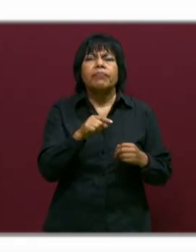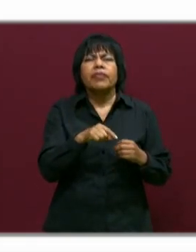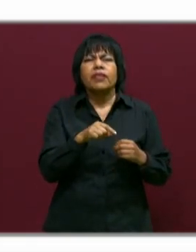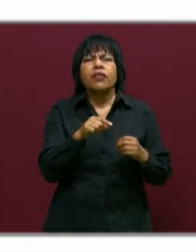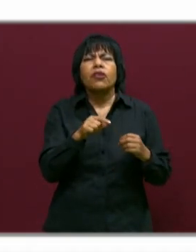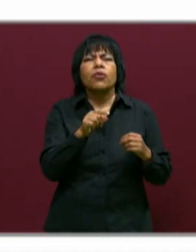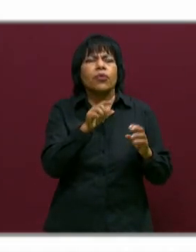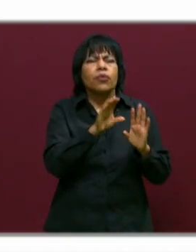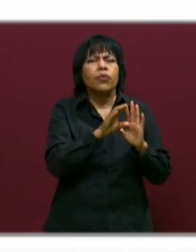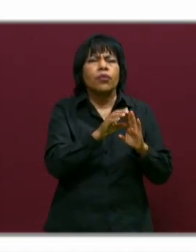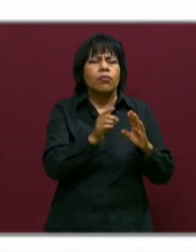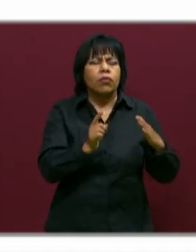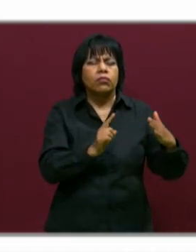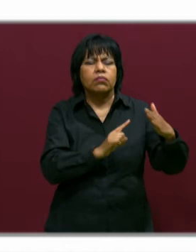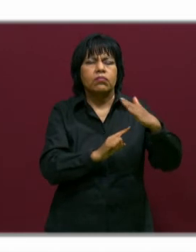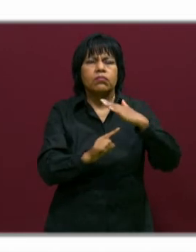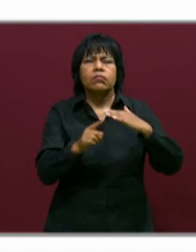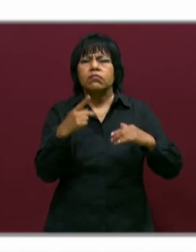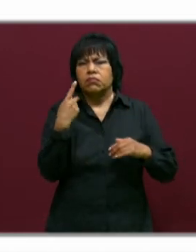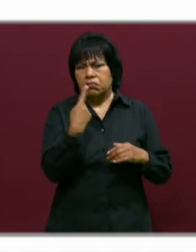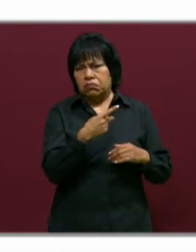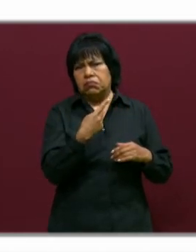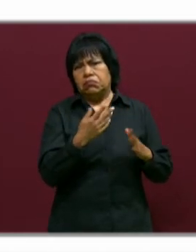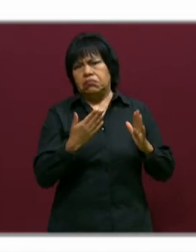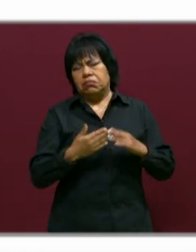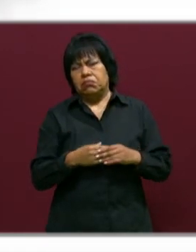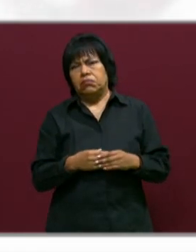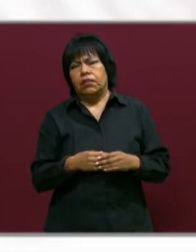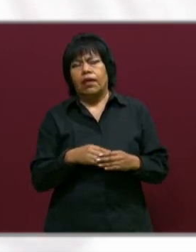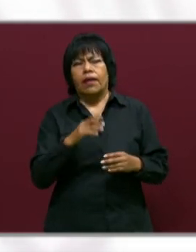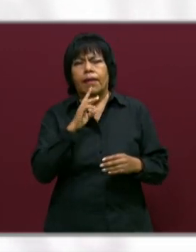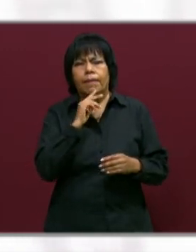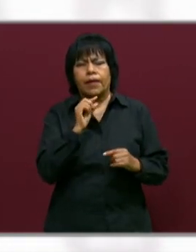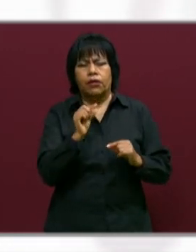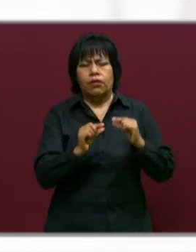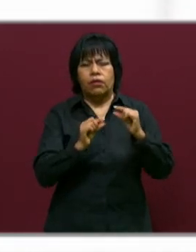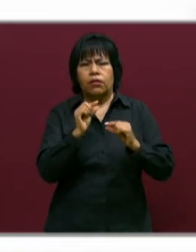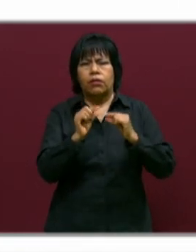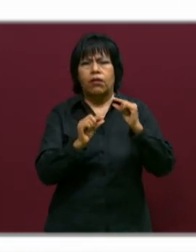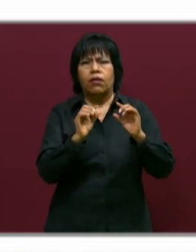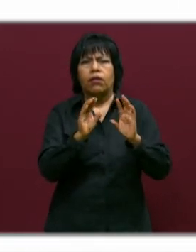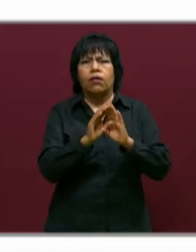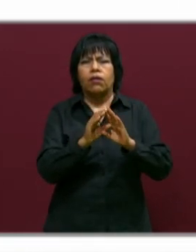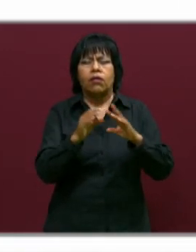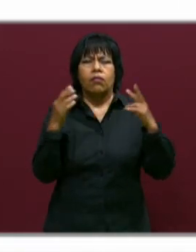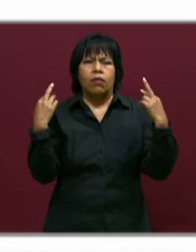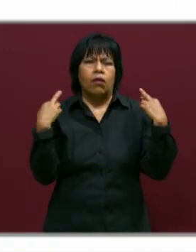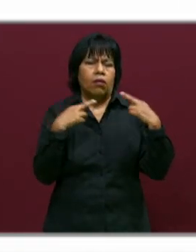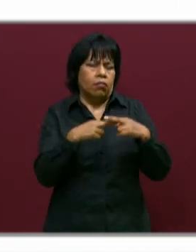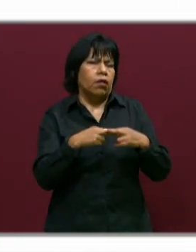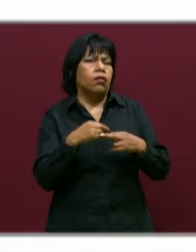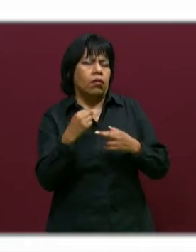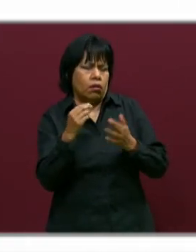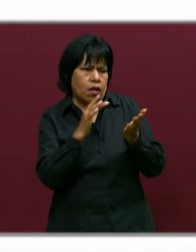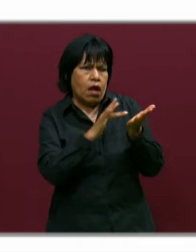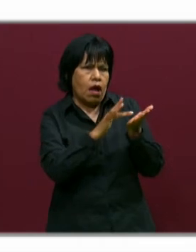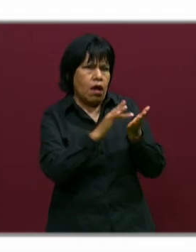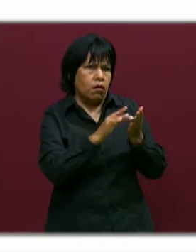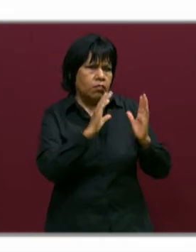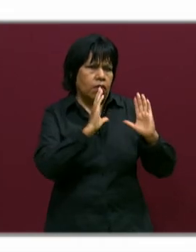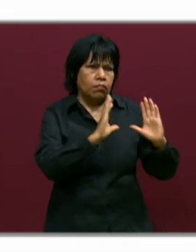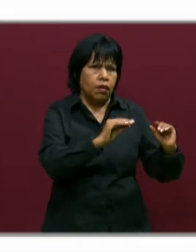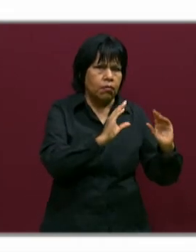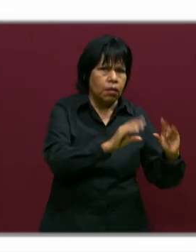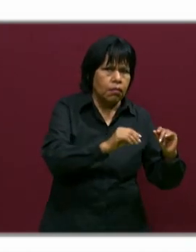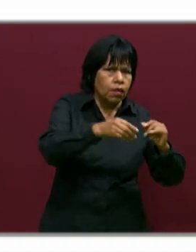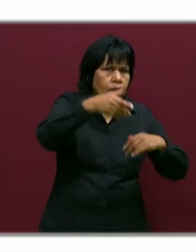condiciones que influyen en el aprendizaje, así como mejorar el proceso docente y otros aspectos del proceso de enseñanza y